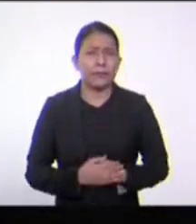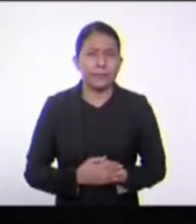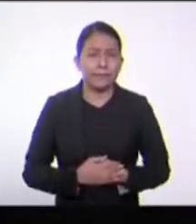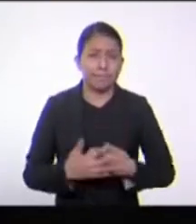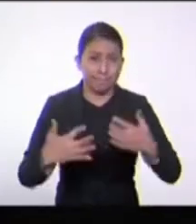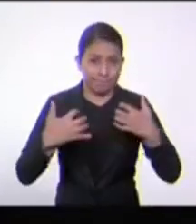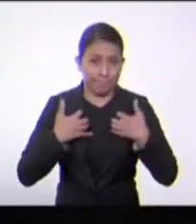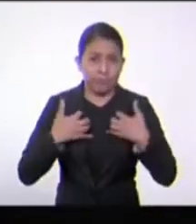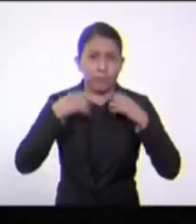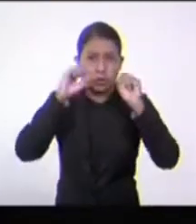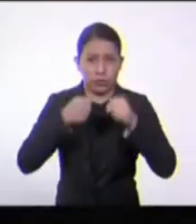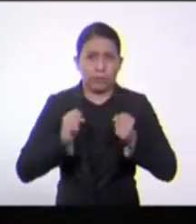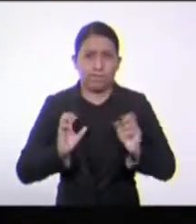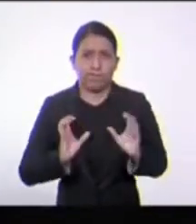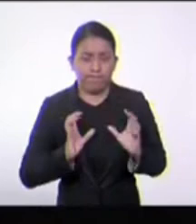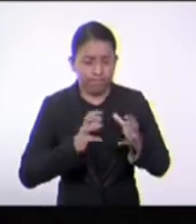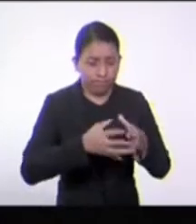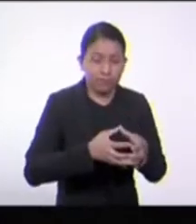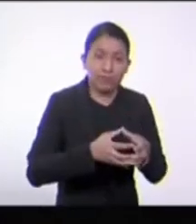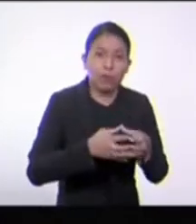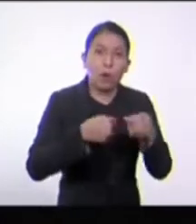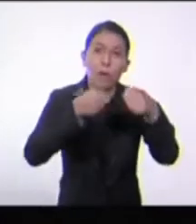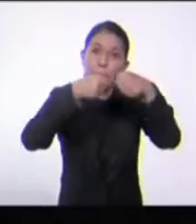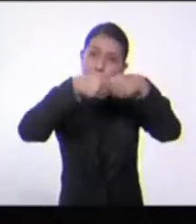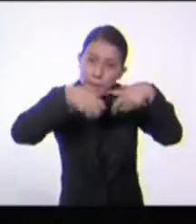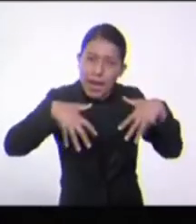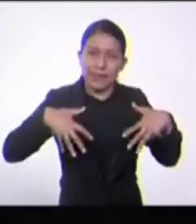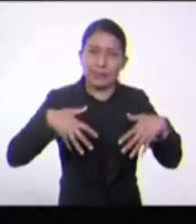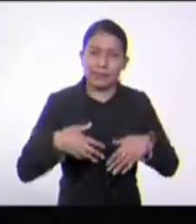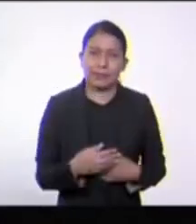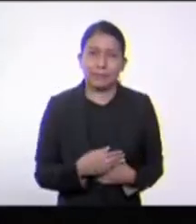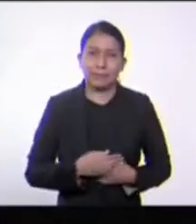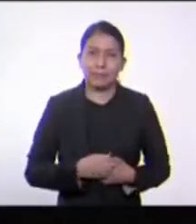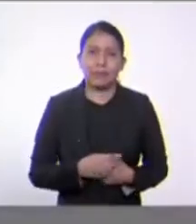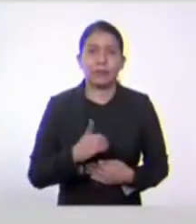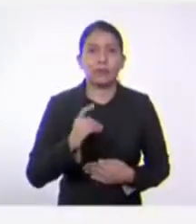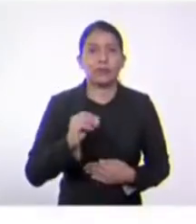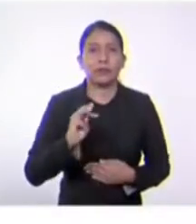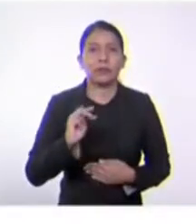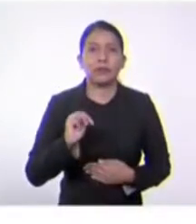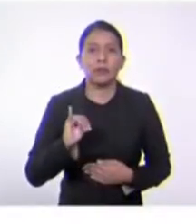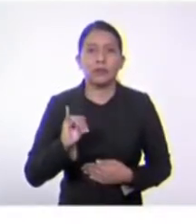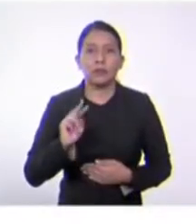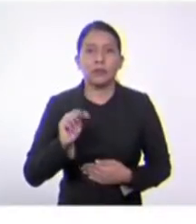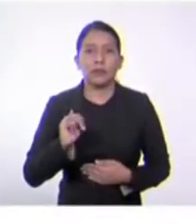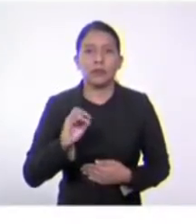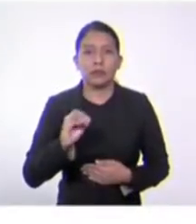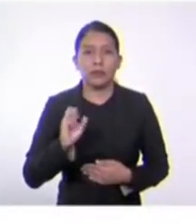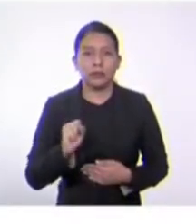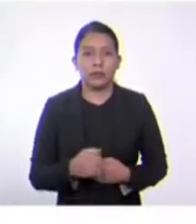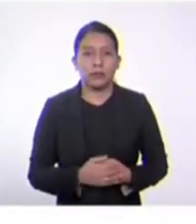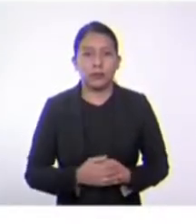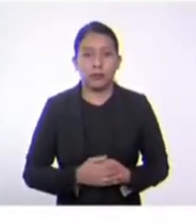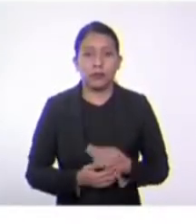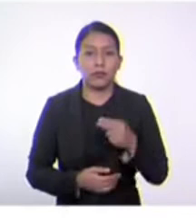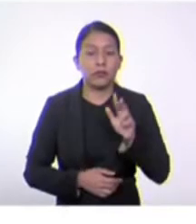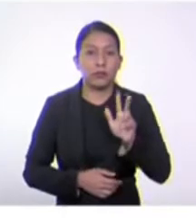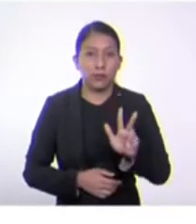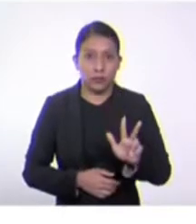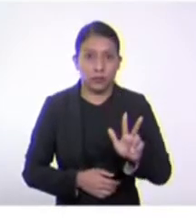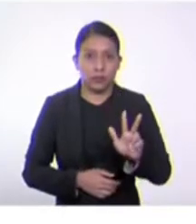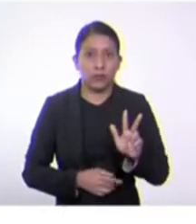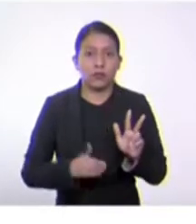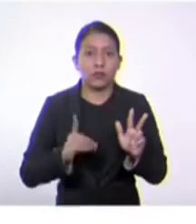pueden ser agrupados en categorías más grandes, los dominios. Existiendo solo tres, un